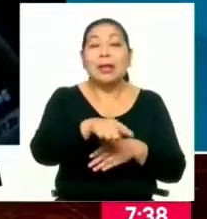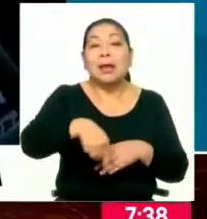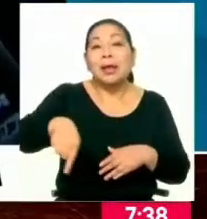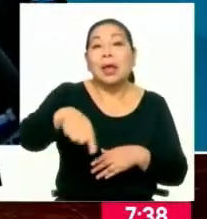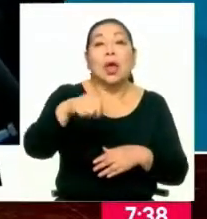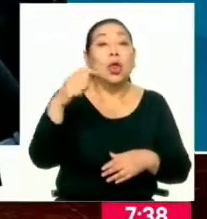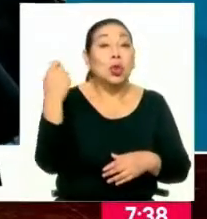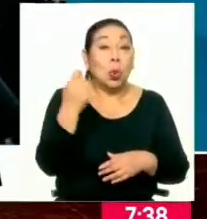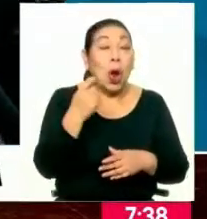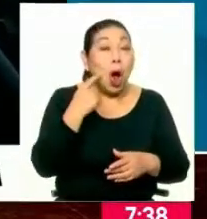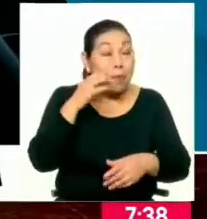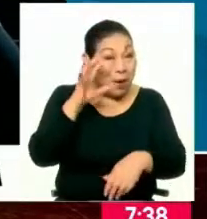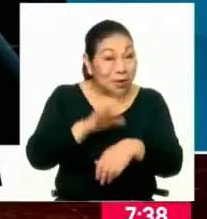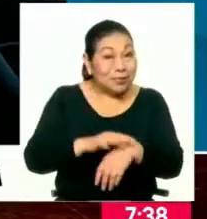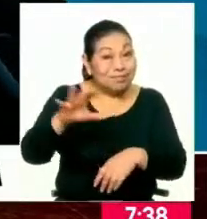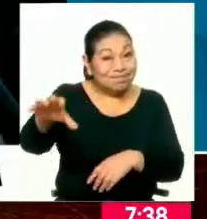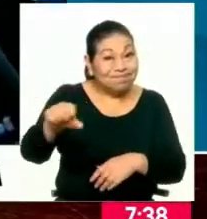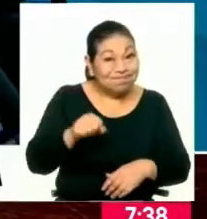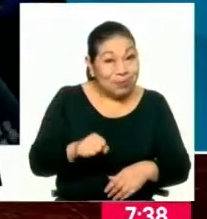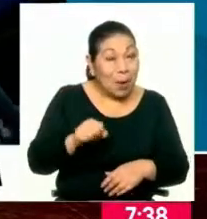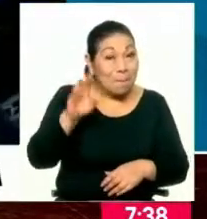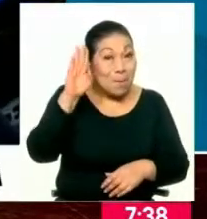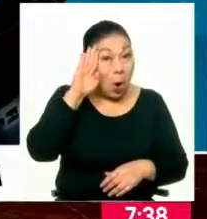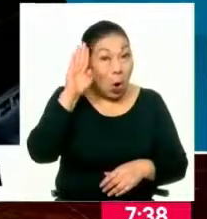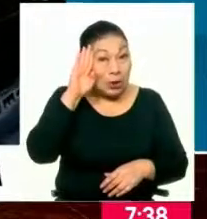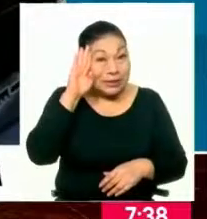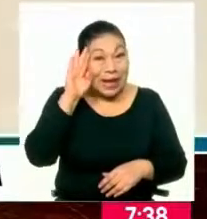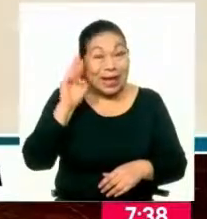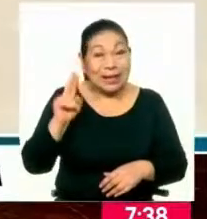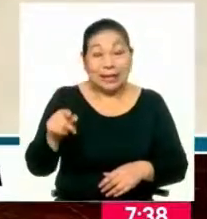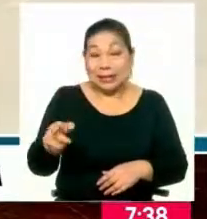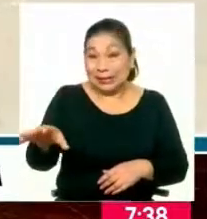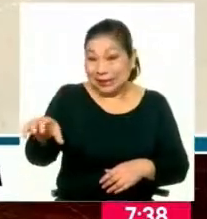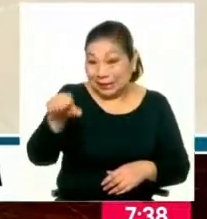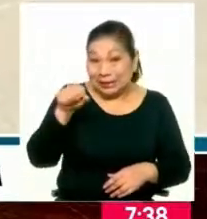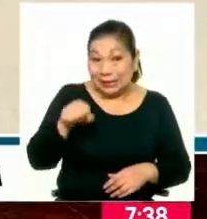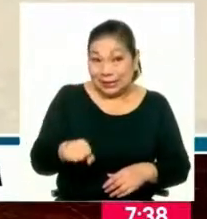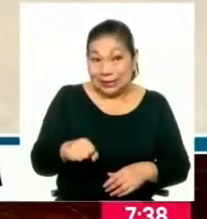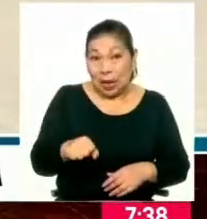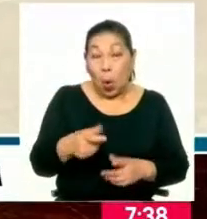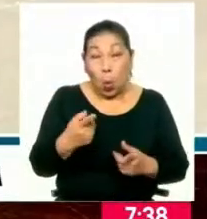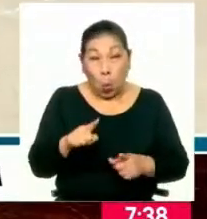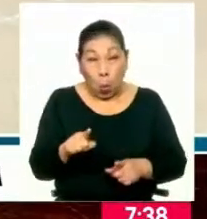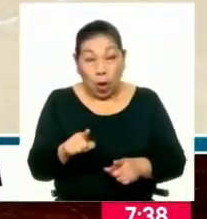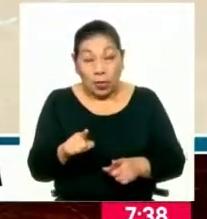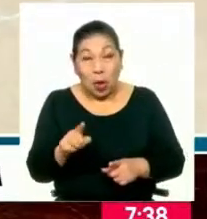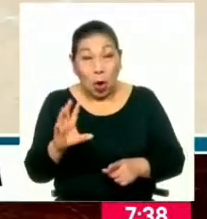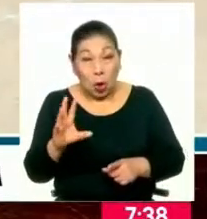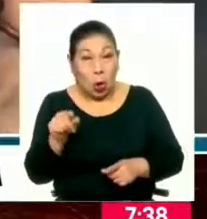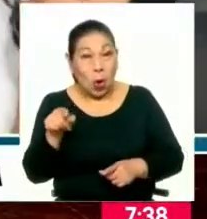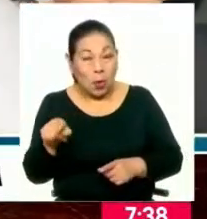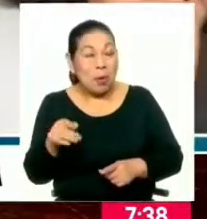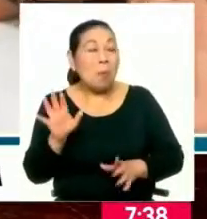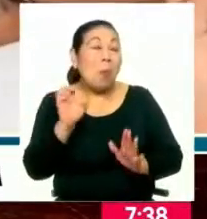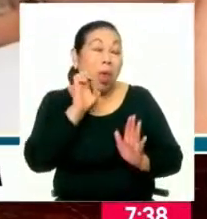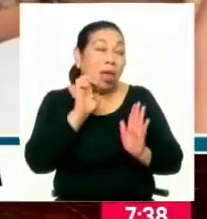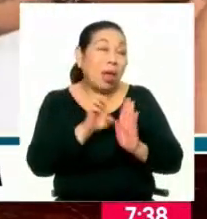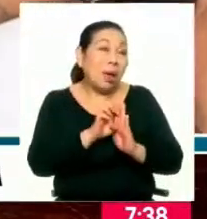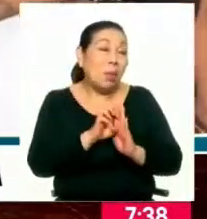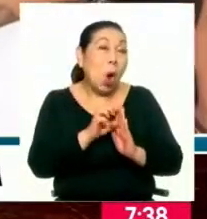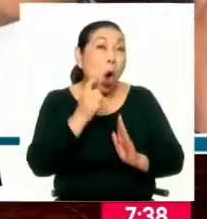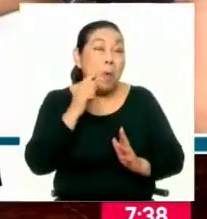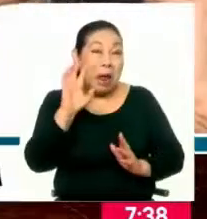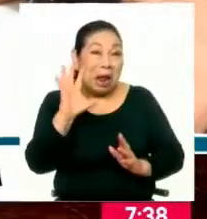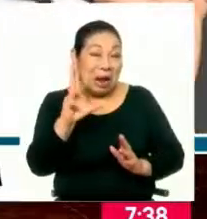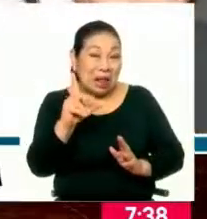Si es detenido por la policía en una situación de plena ejecución del delito de robo de un celular, por ejemplo,